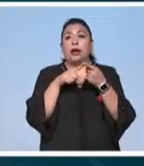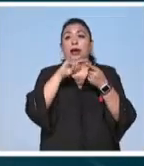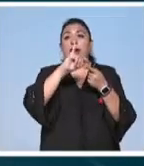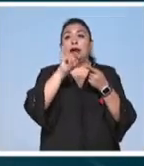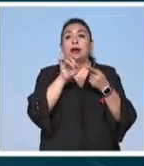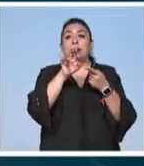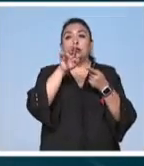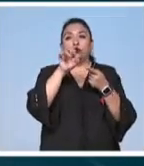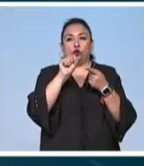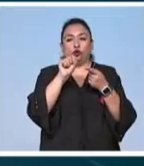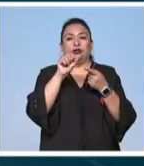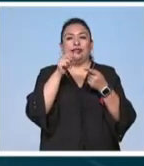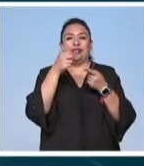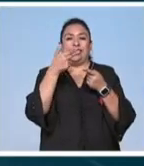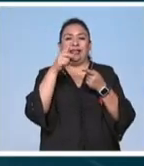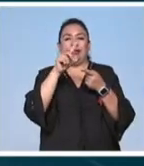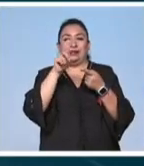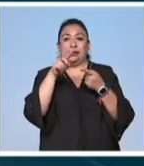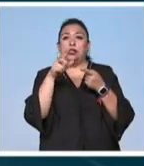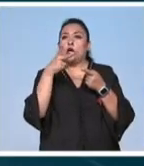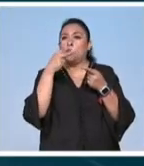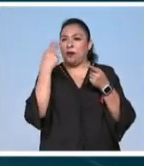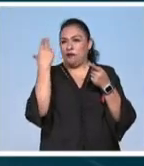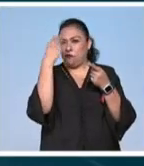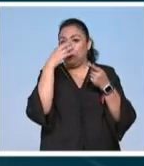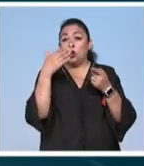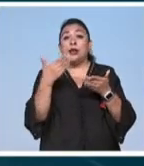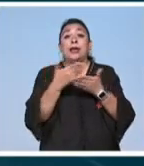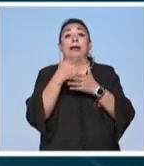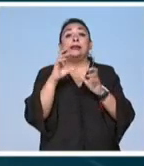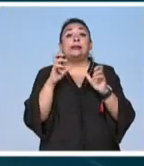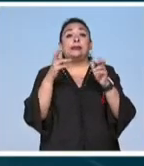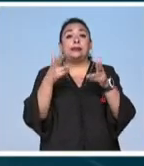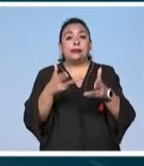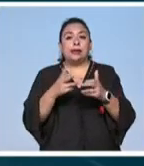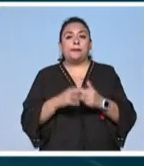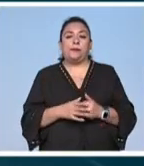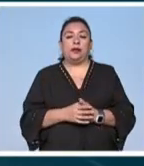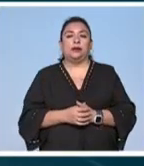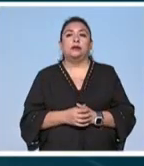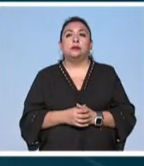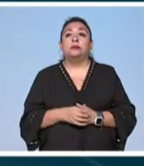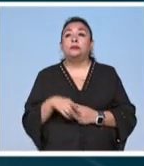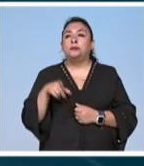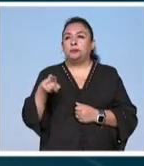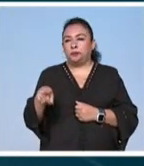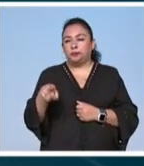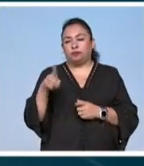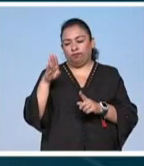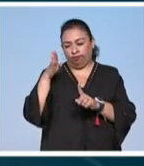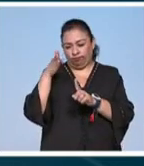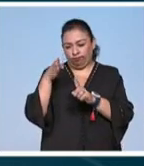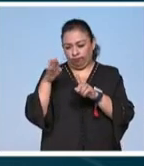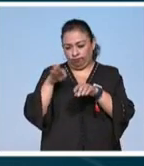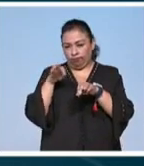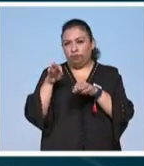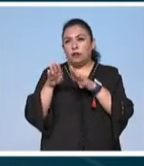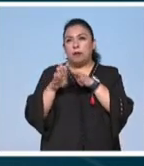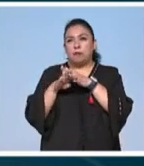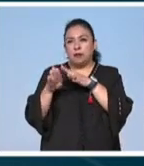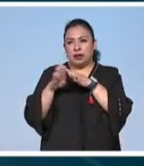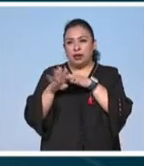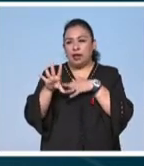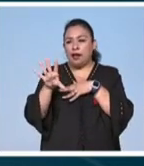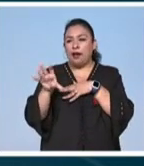jesús lorenzo hernández fotógrafo originario de chiafas él enfocó su trabajo a la migración